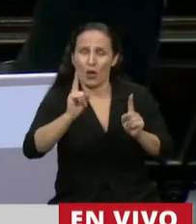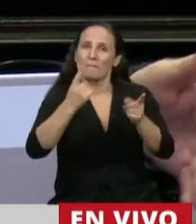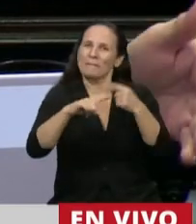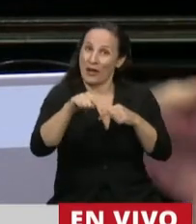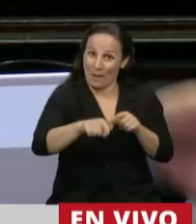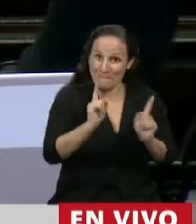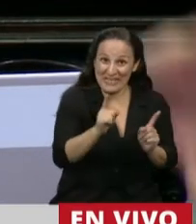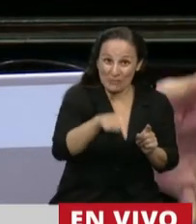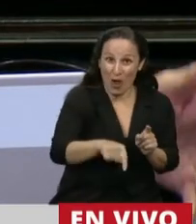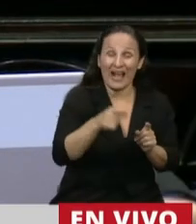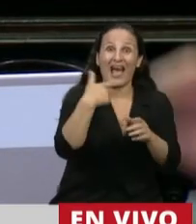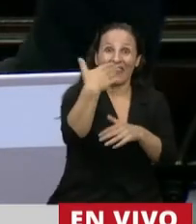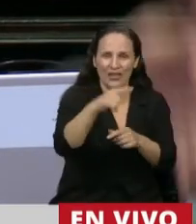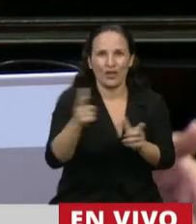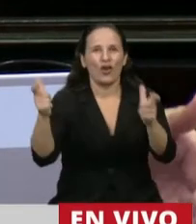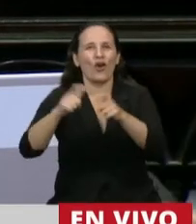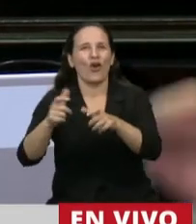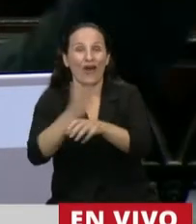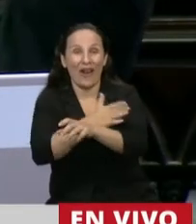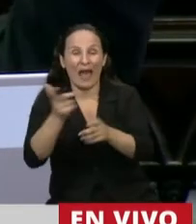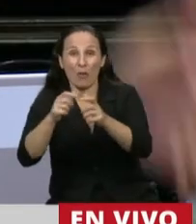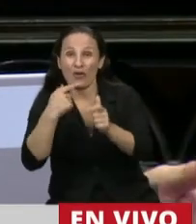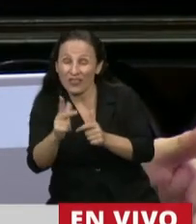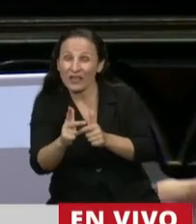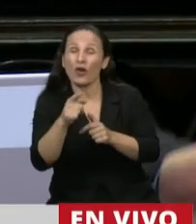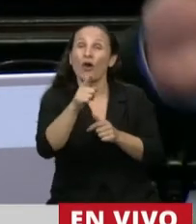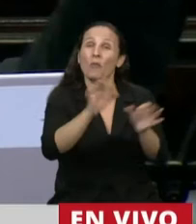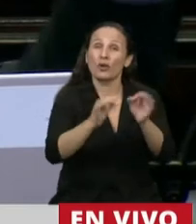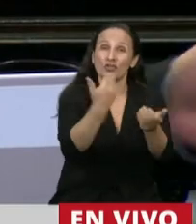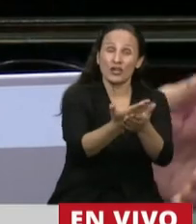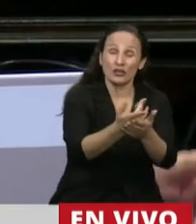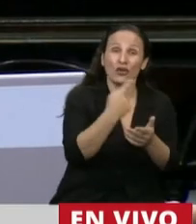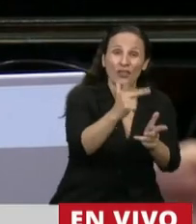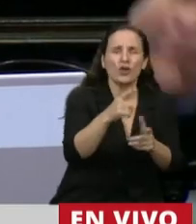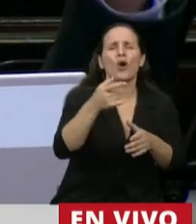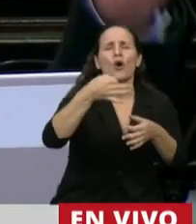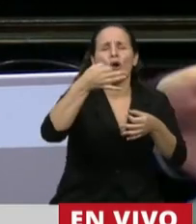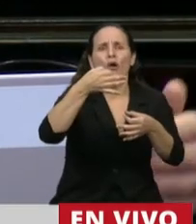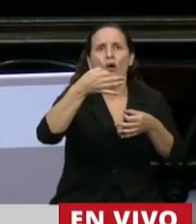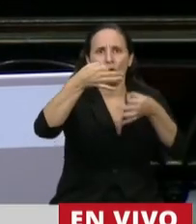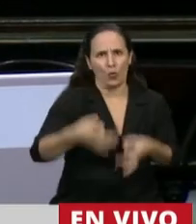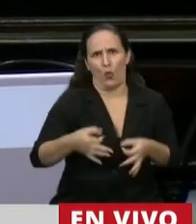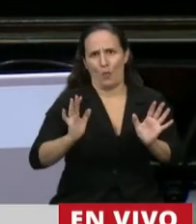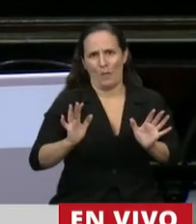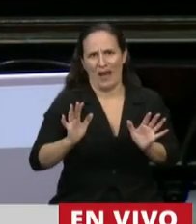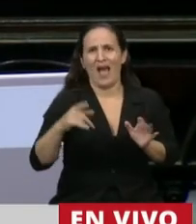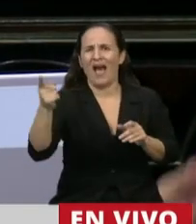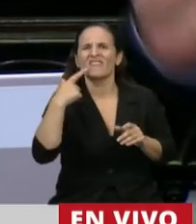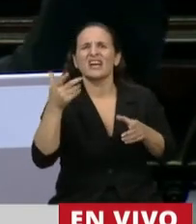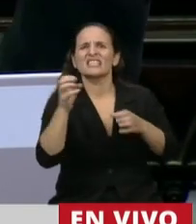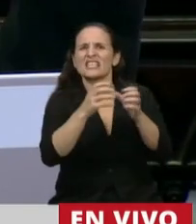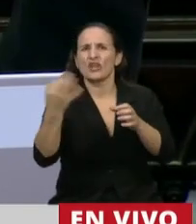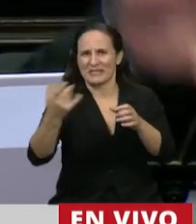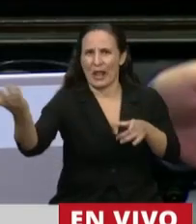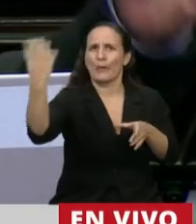acá, lo que dijo en la voz, lo que dijo por Twitter, lo que presentó en el proyecto, lo cumpla. Entonces no lo vamos a llevar a narices, pero venga con nosotros una sesión especial,